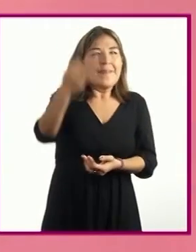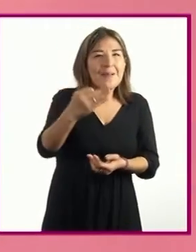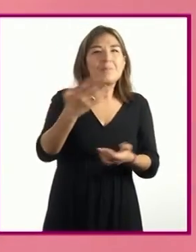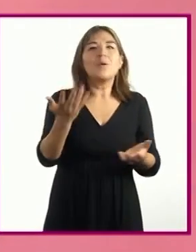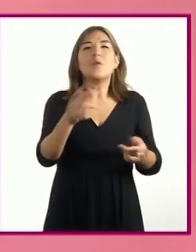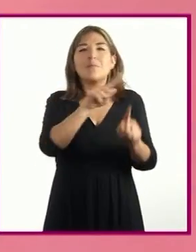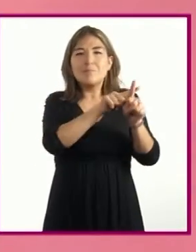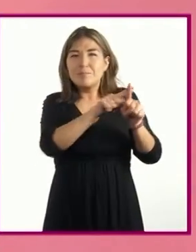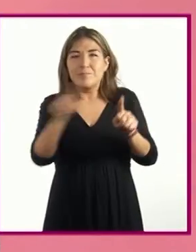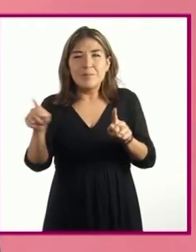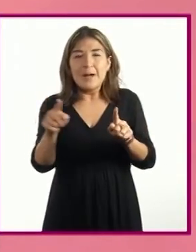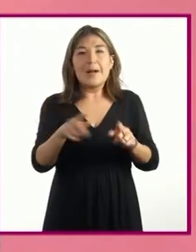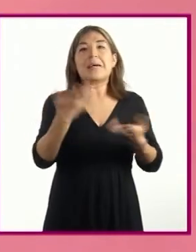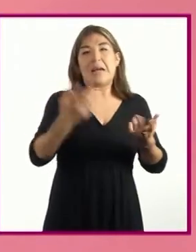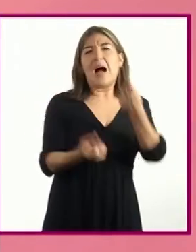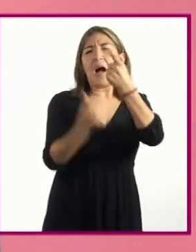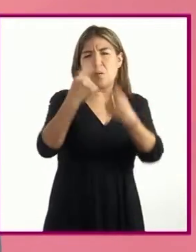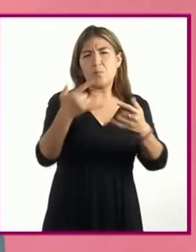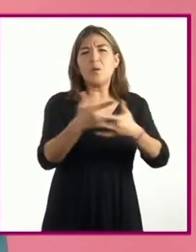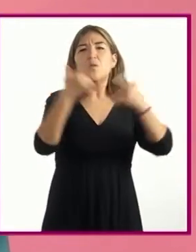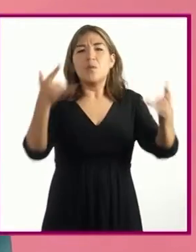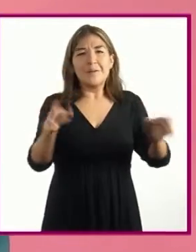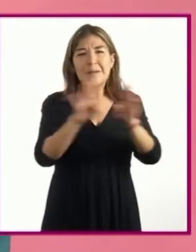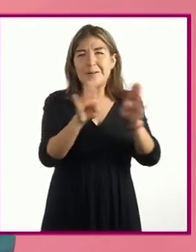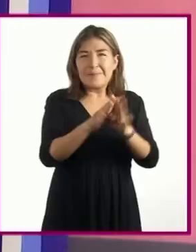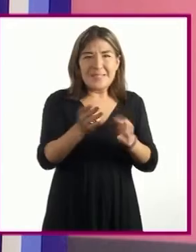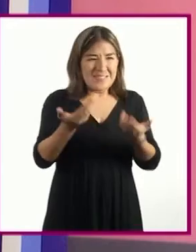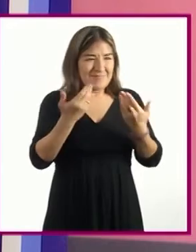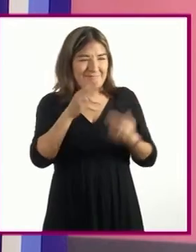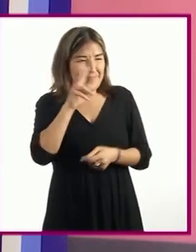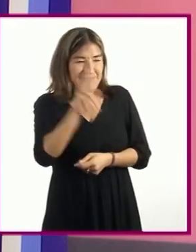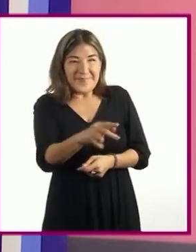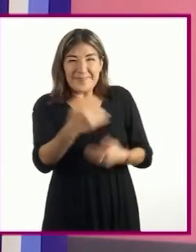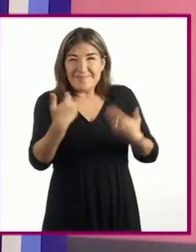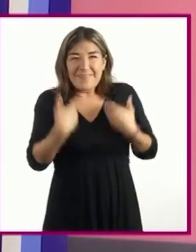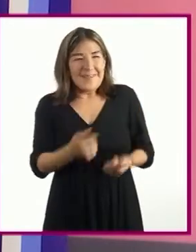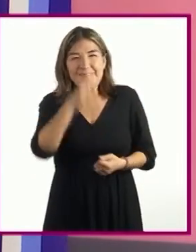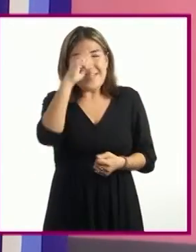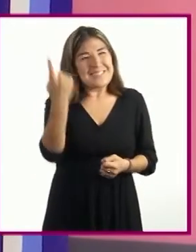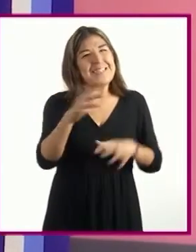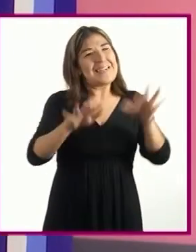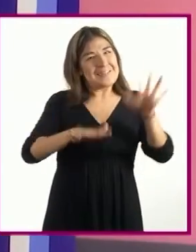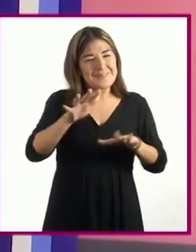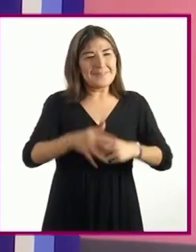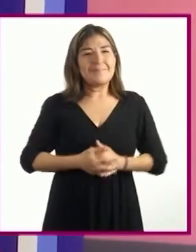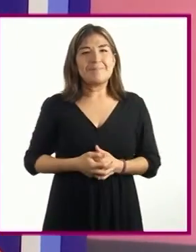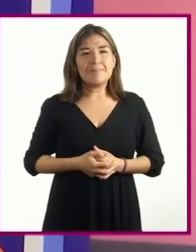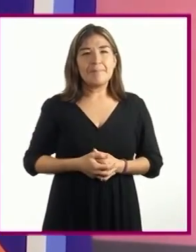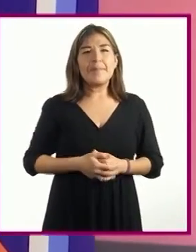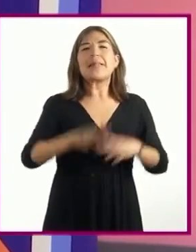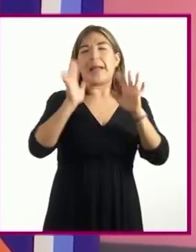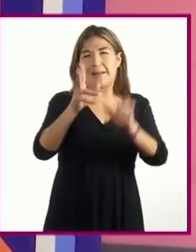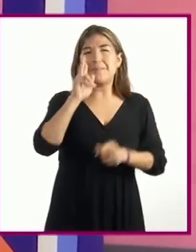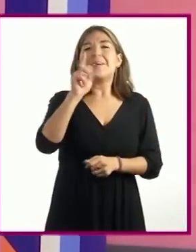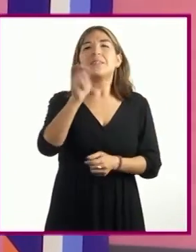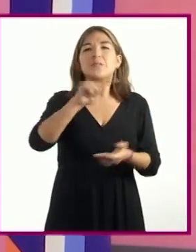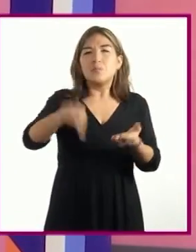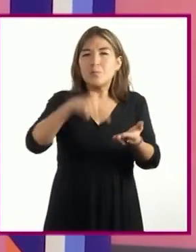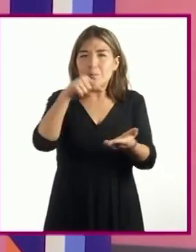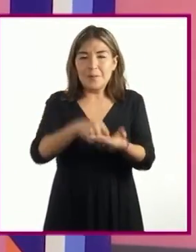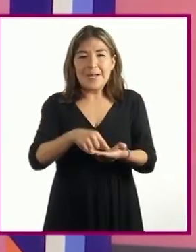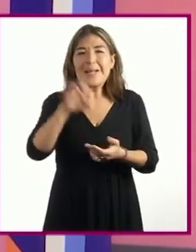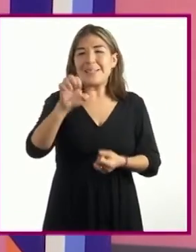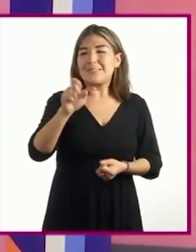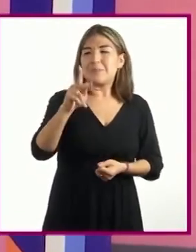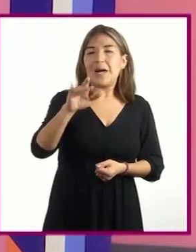aunque en algunas historias no sea fácilmente reconocible. Ya vimos qué es el espacio y ahora analizaremos los